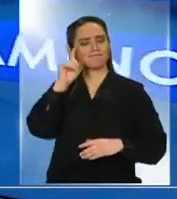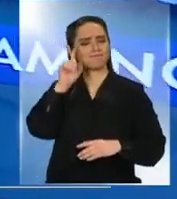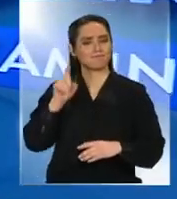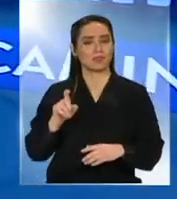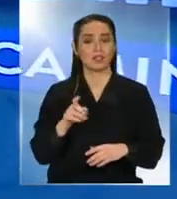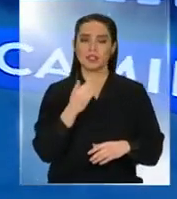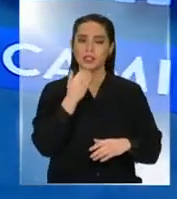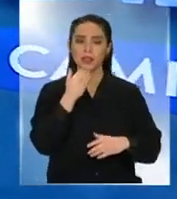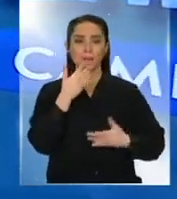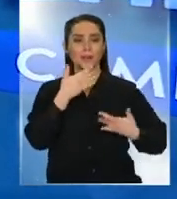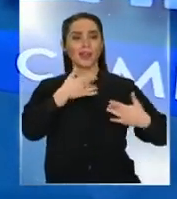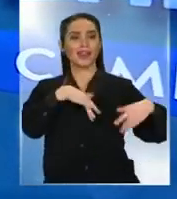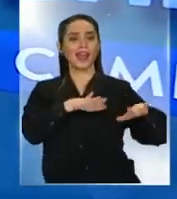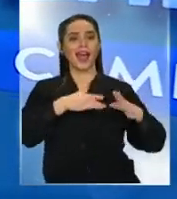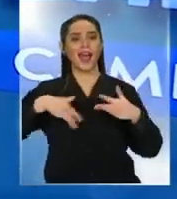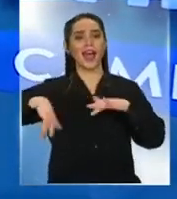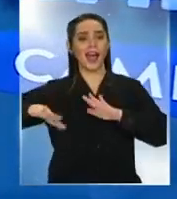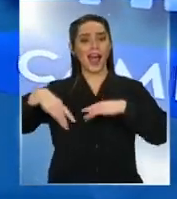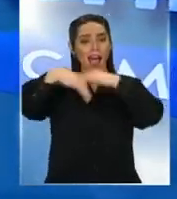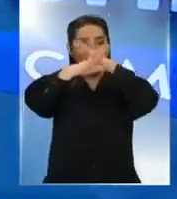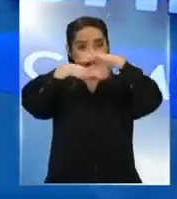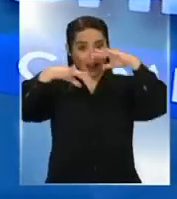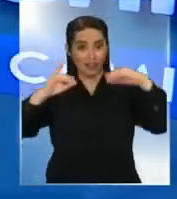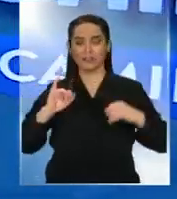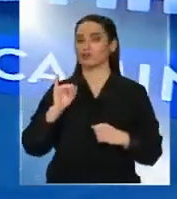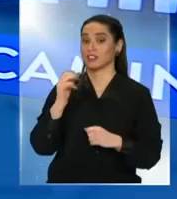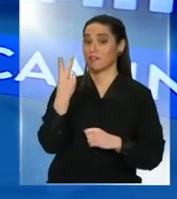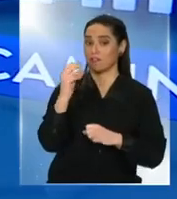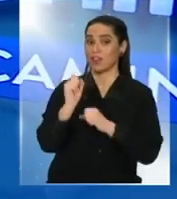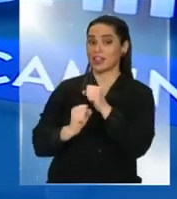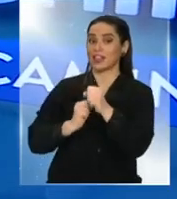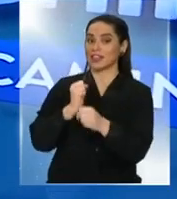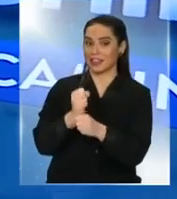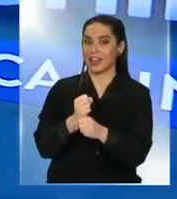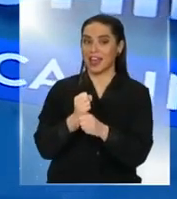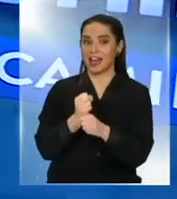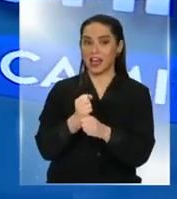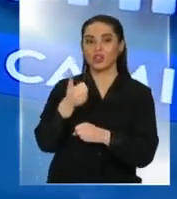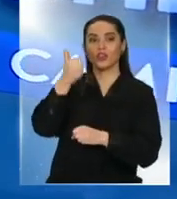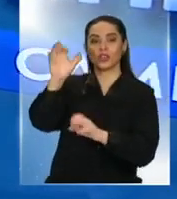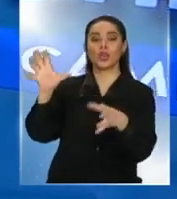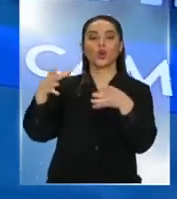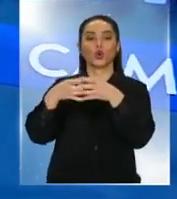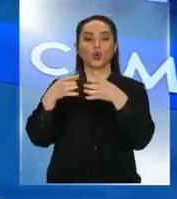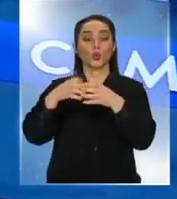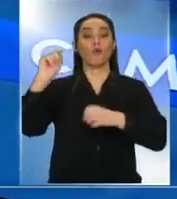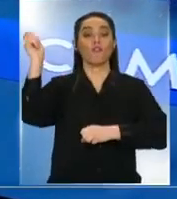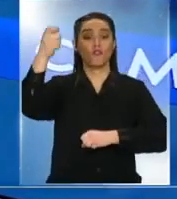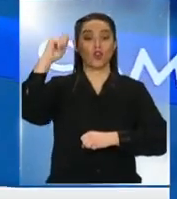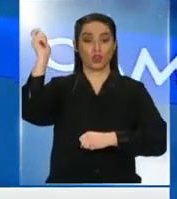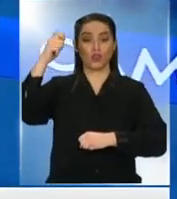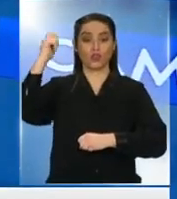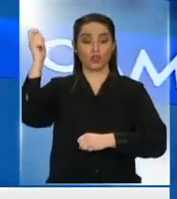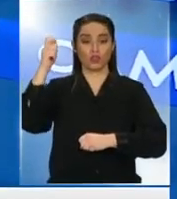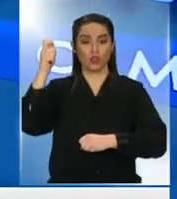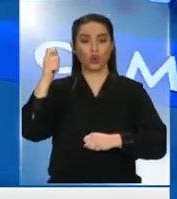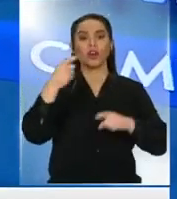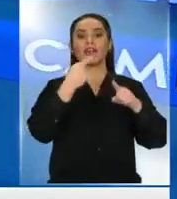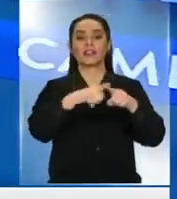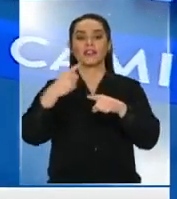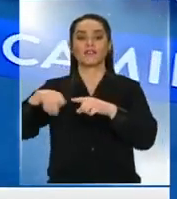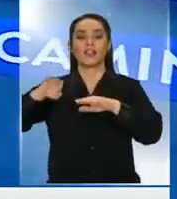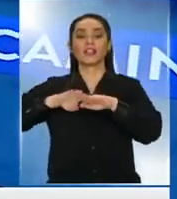¿Y baile árabe también, me imagino? Sí, supuesto. Eso es 20 años de director y de miembro de un grupo folclórico que bailó en muchos